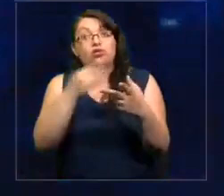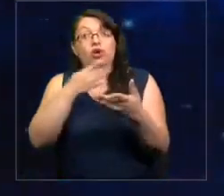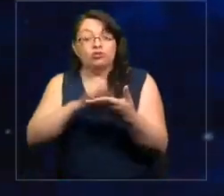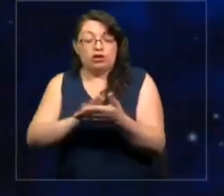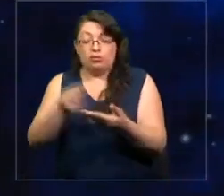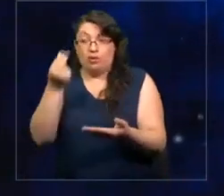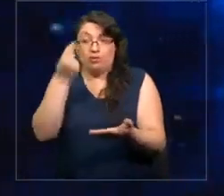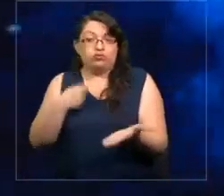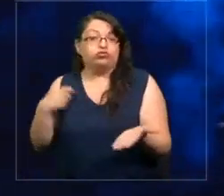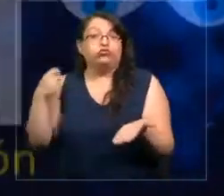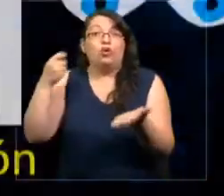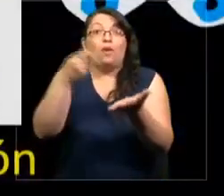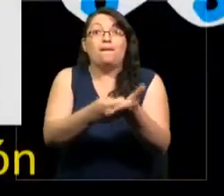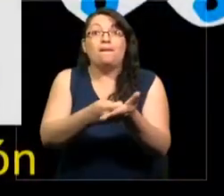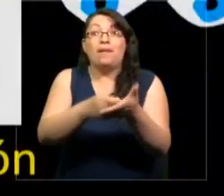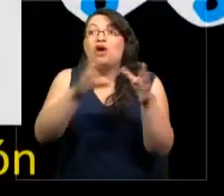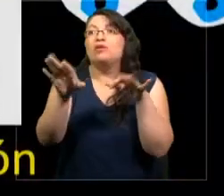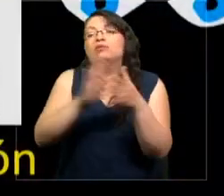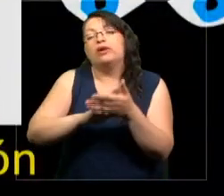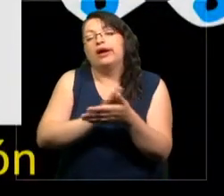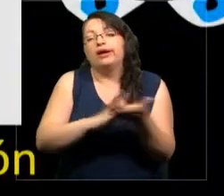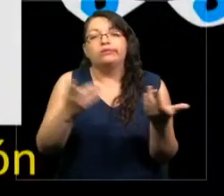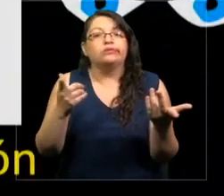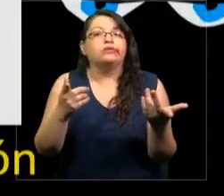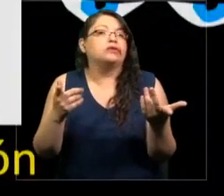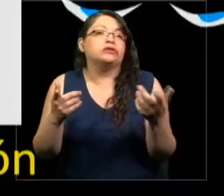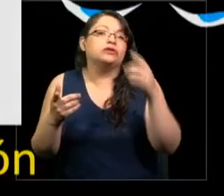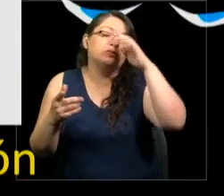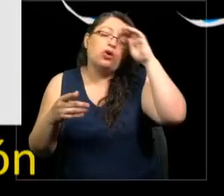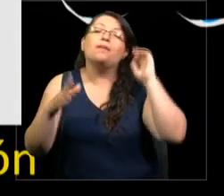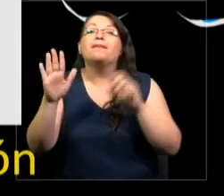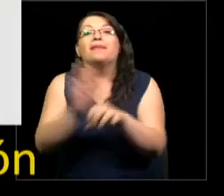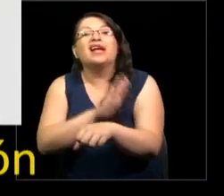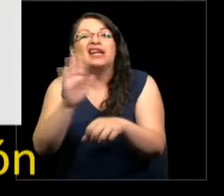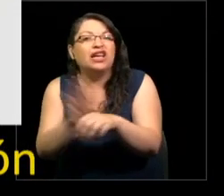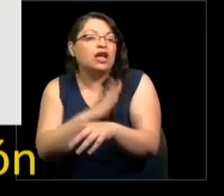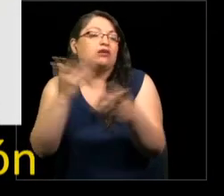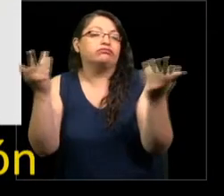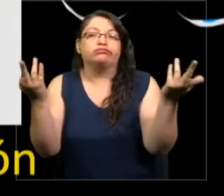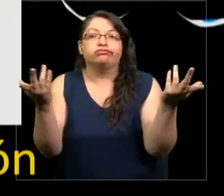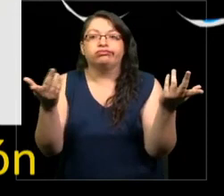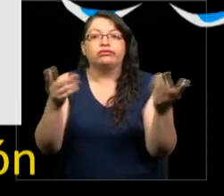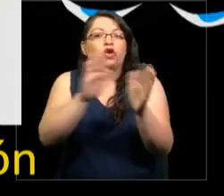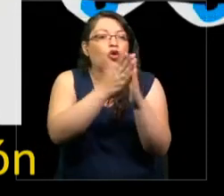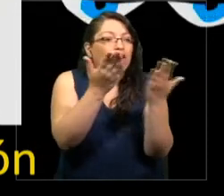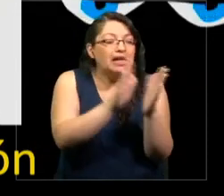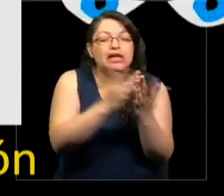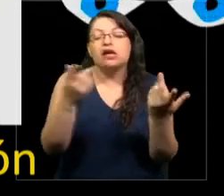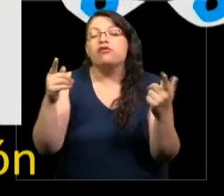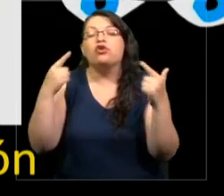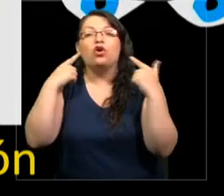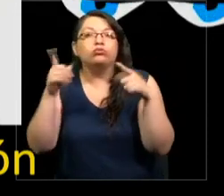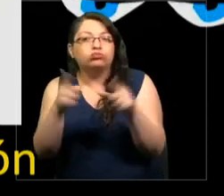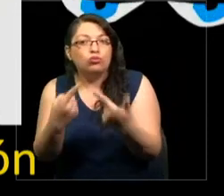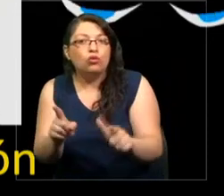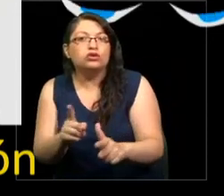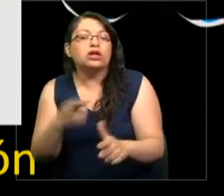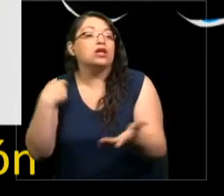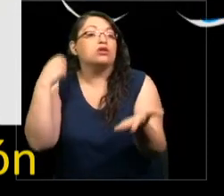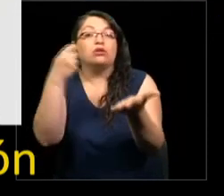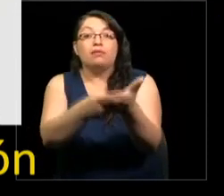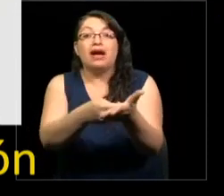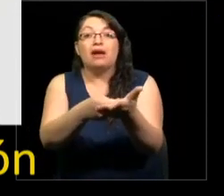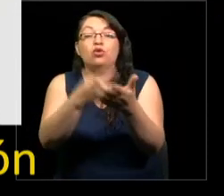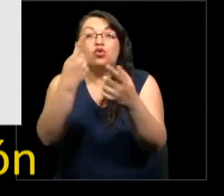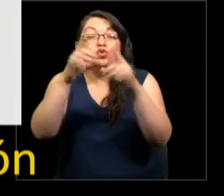pagar por contenidos, por ejemplo, a través de streaming en películas, en libros, en música, ya no pagamos por el